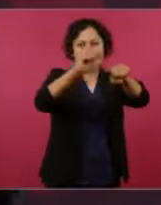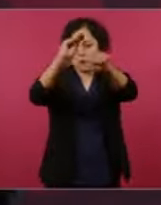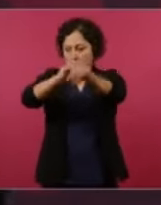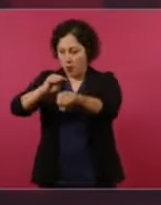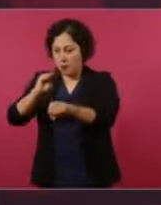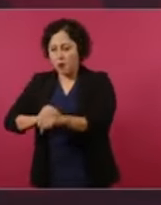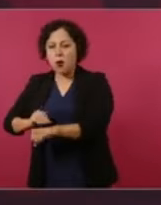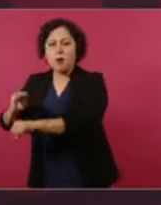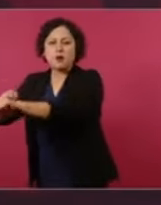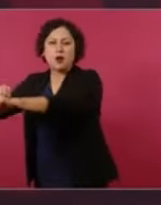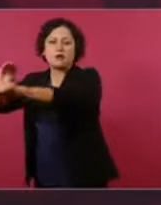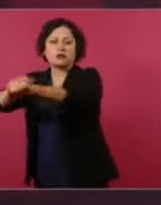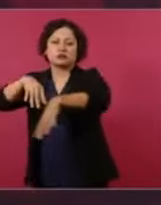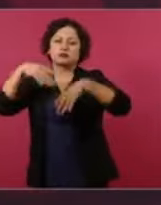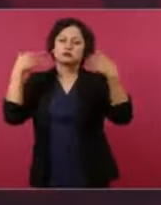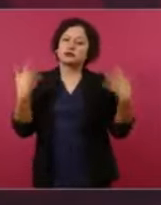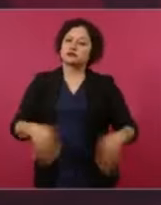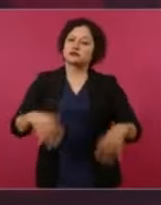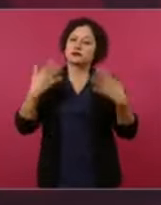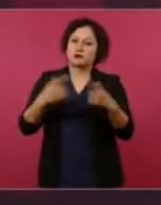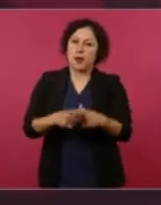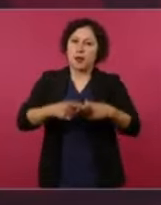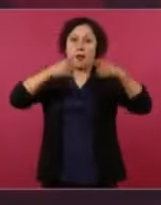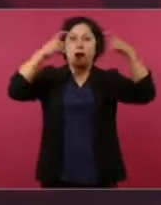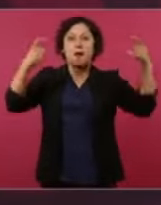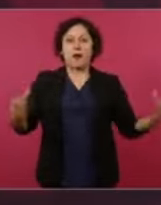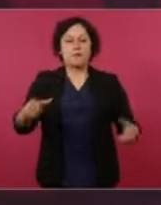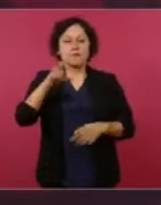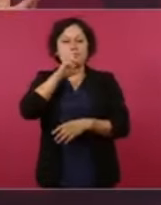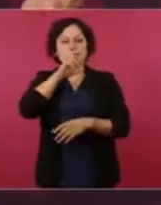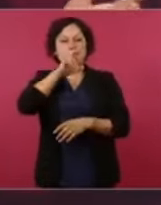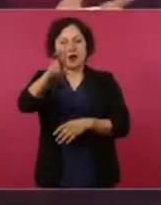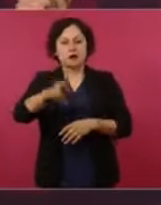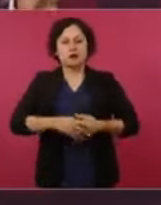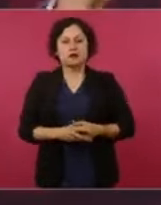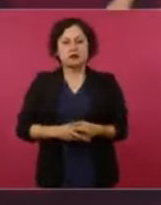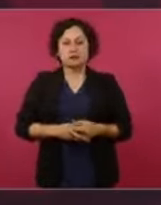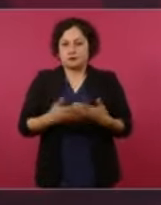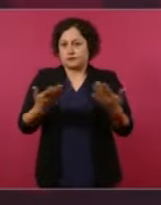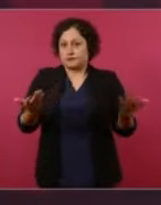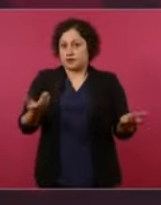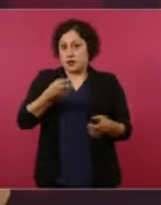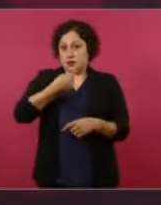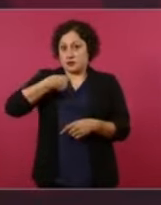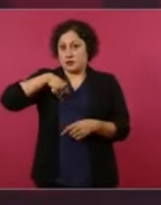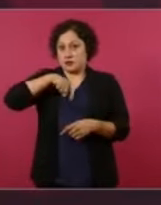¿Por qué necesitábamos este banco?